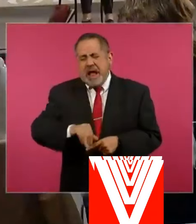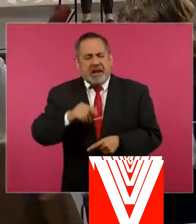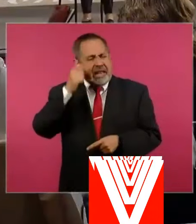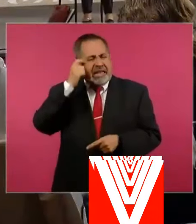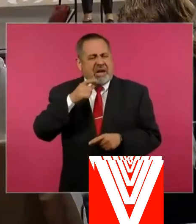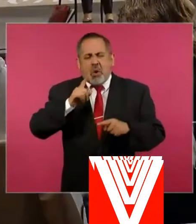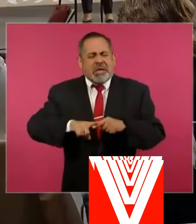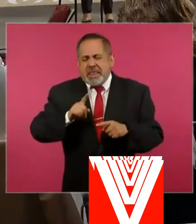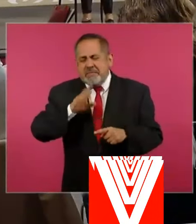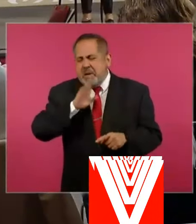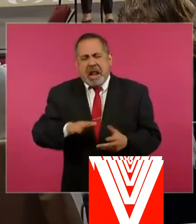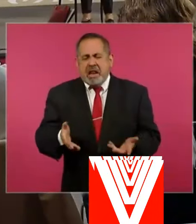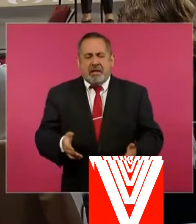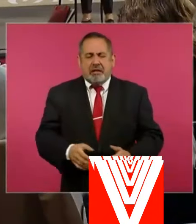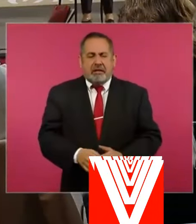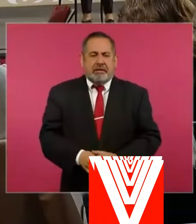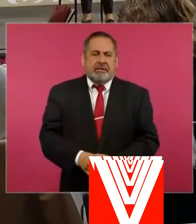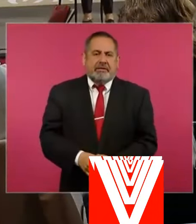algo